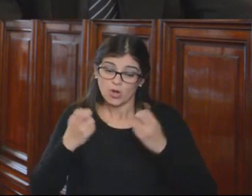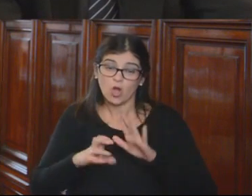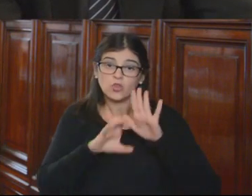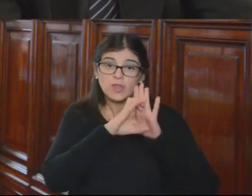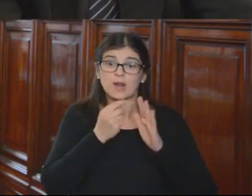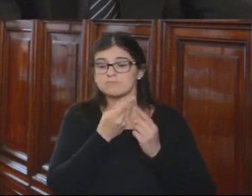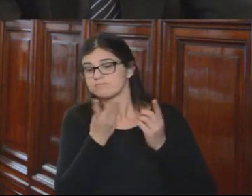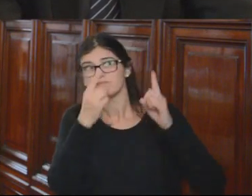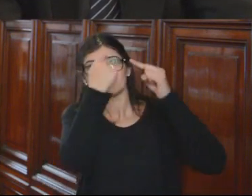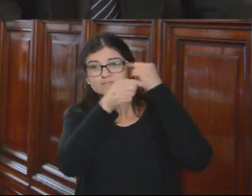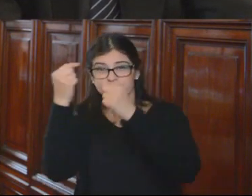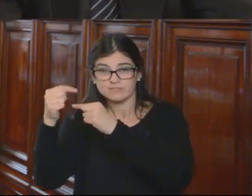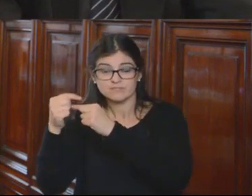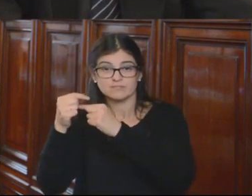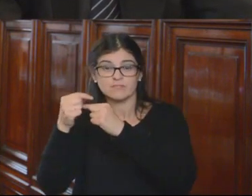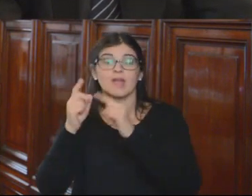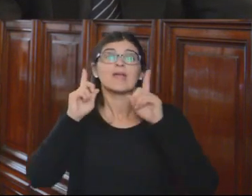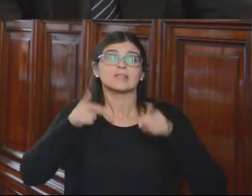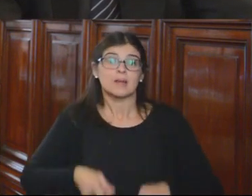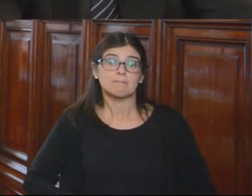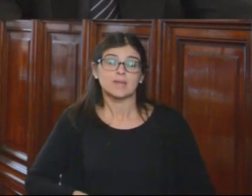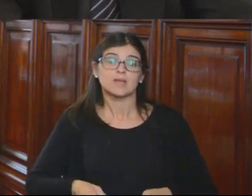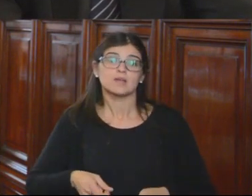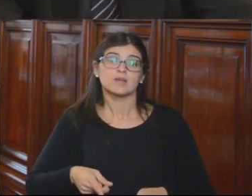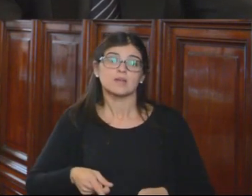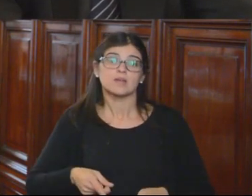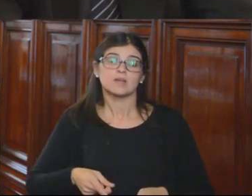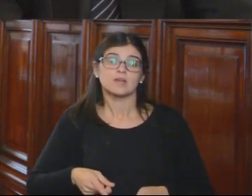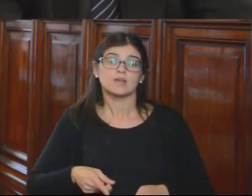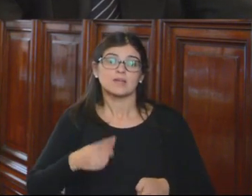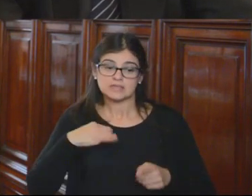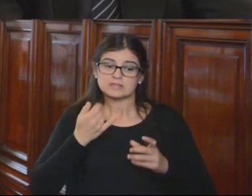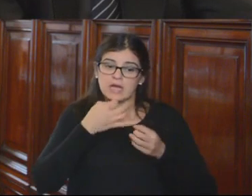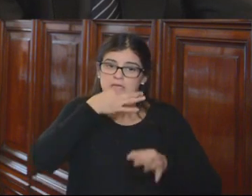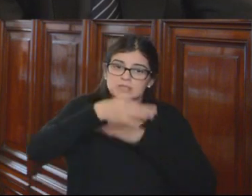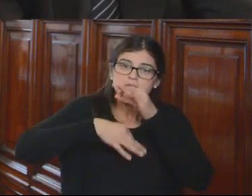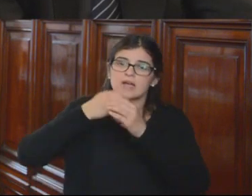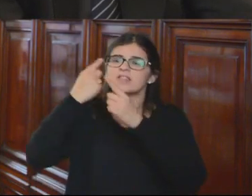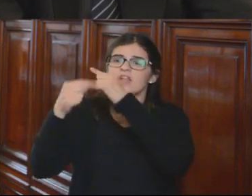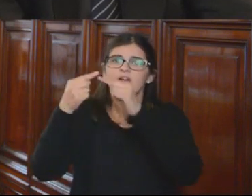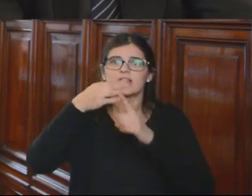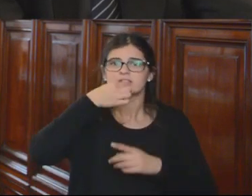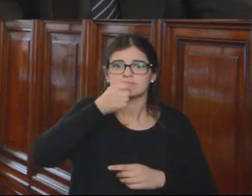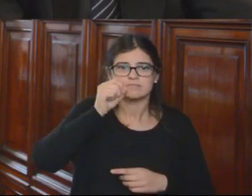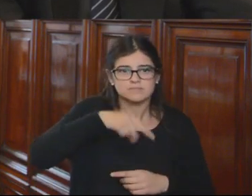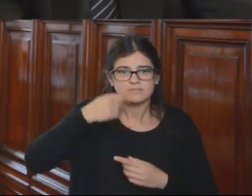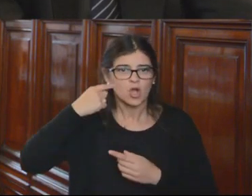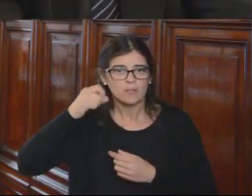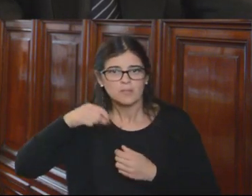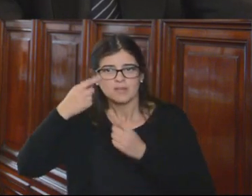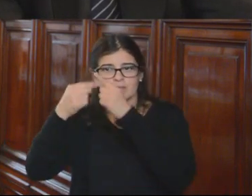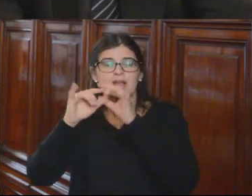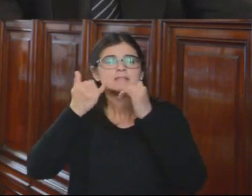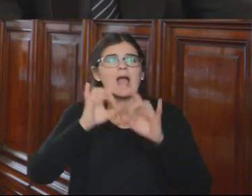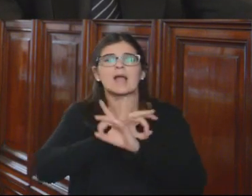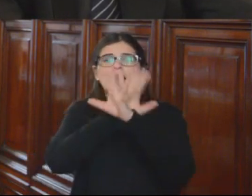Plurinacional también ha emitido diferentes sentencias constitucionales que han aclarado